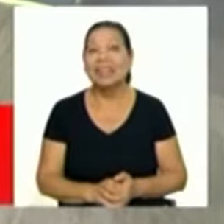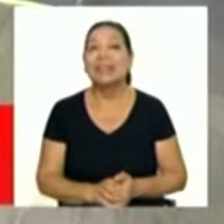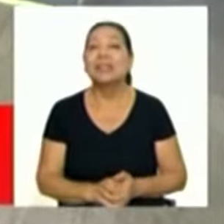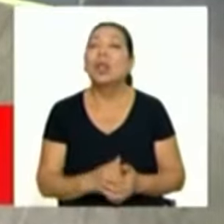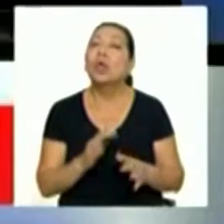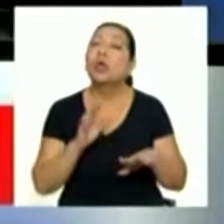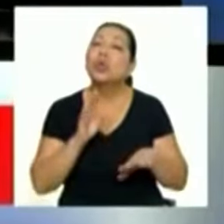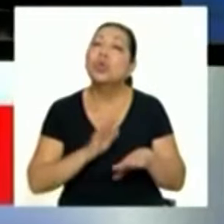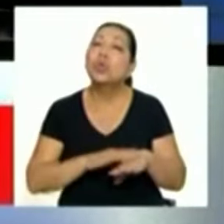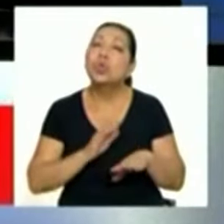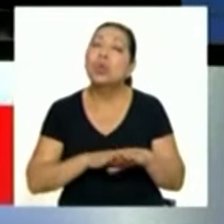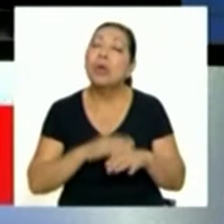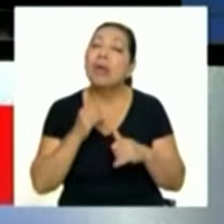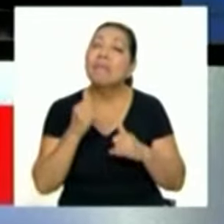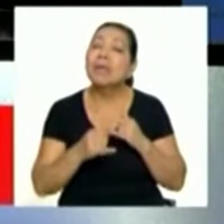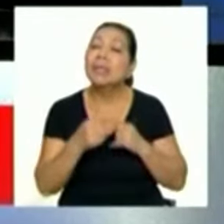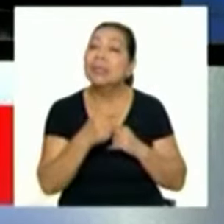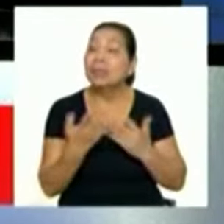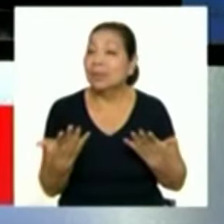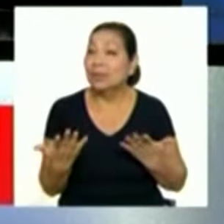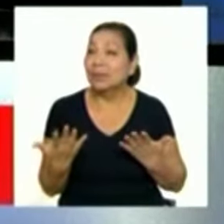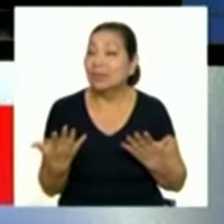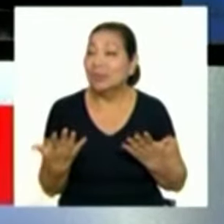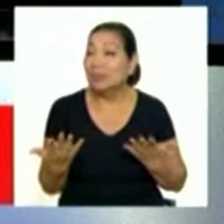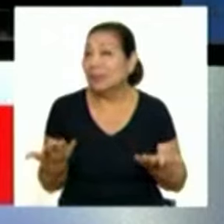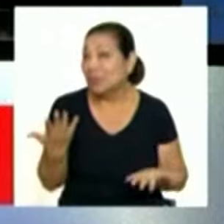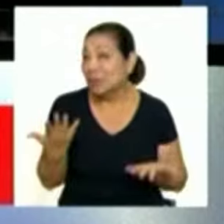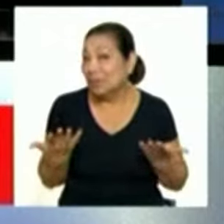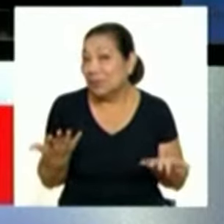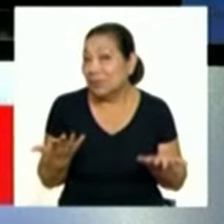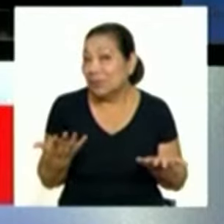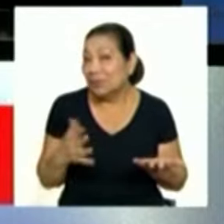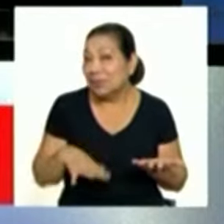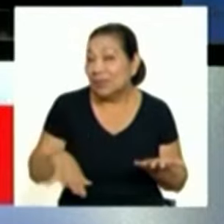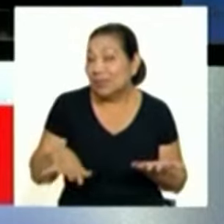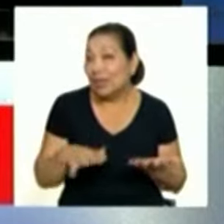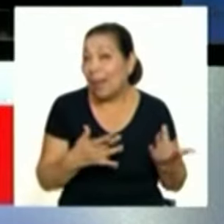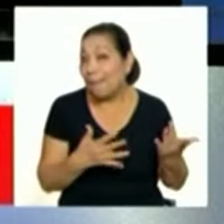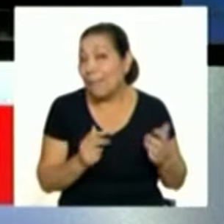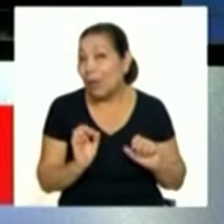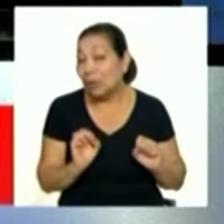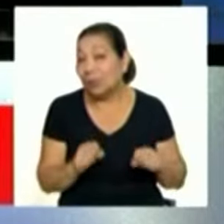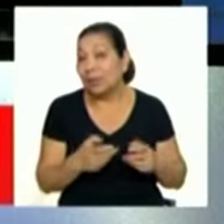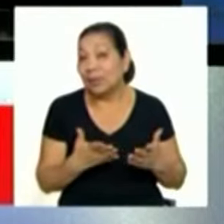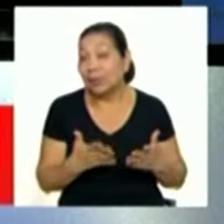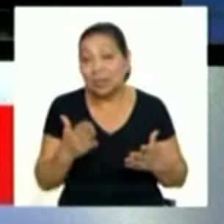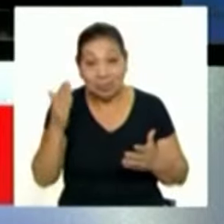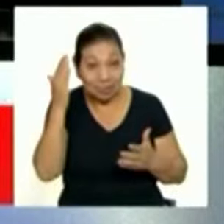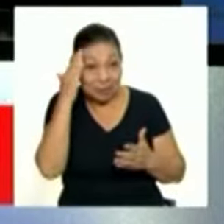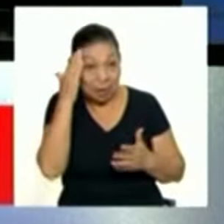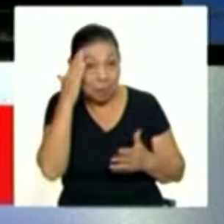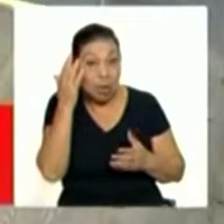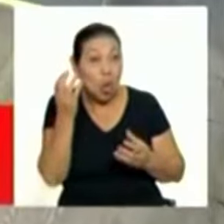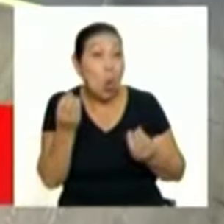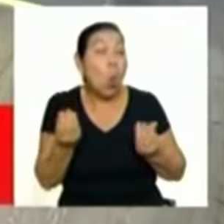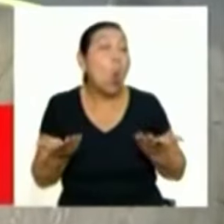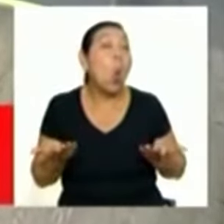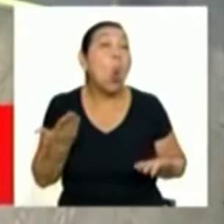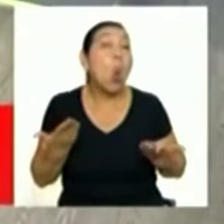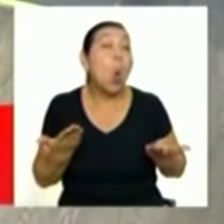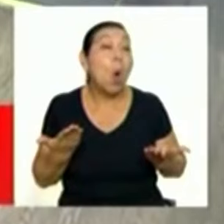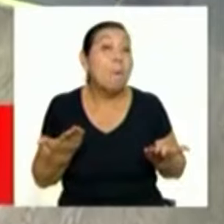Con respecto al fin de semana, que ya se viene, lo que la población está a la espera sobre todo para saber, para